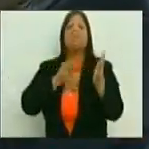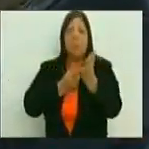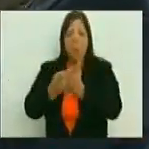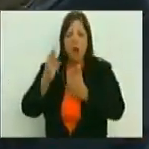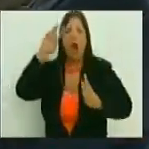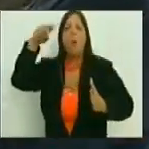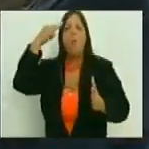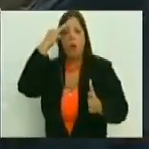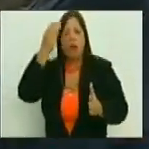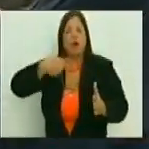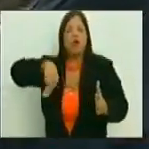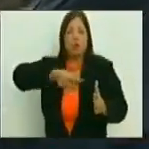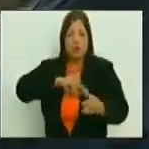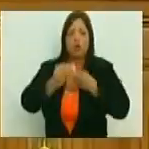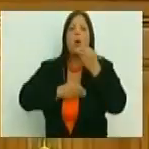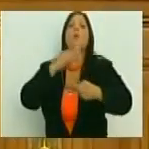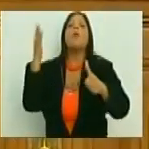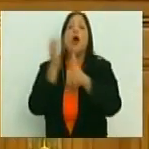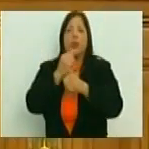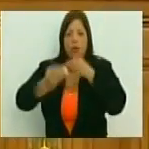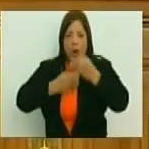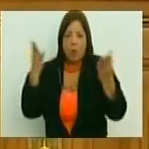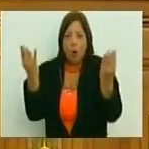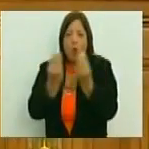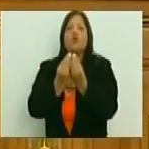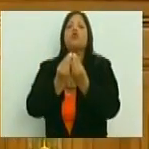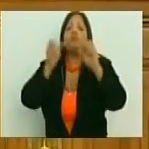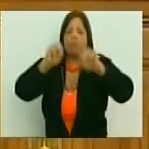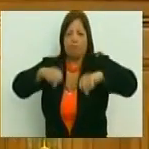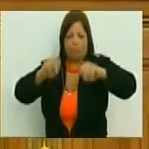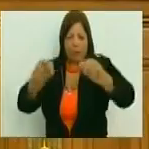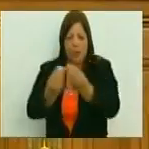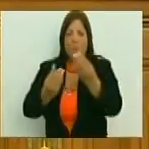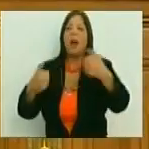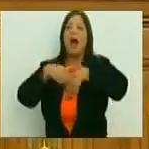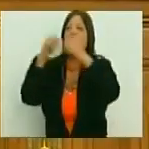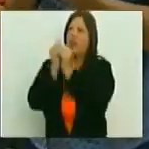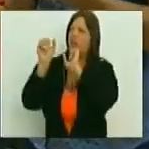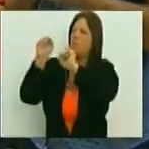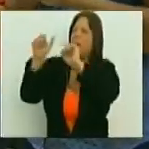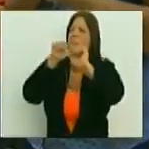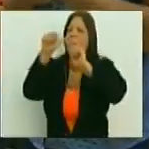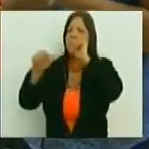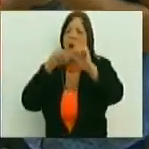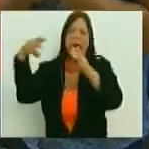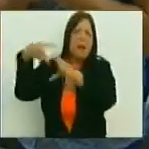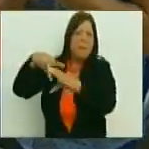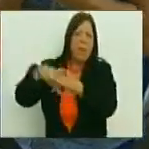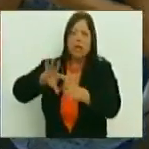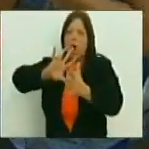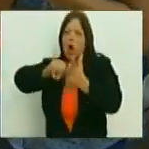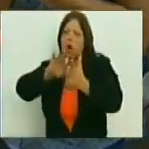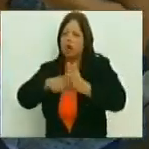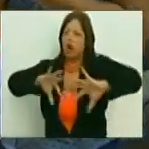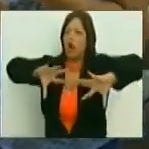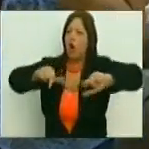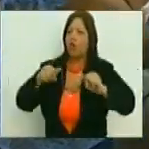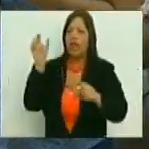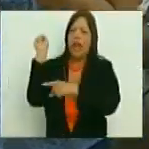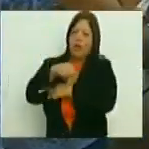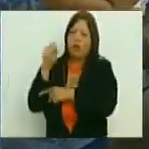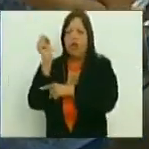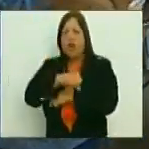eso somos nosotros, lo vamos a lograr y lo haremos juntos, y vamos a luchar contra la ineficiencia, contra la corrupción, contra la